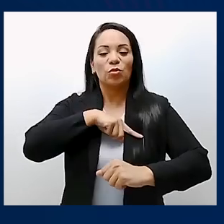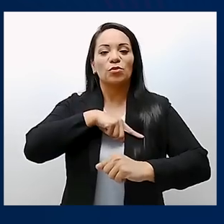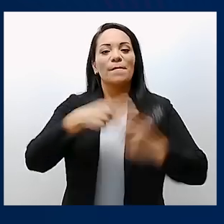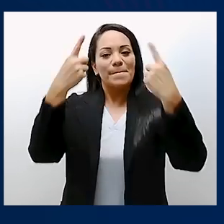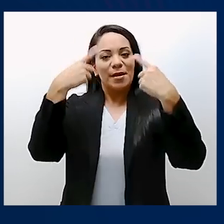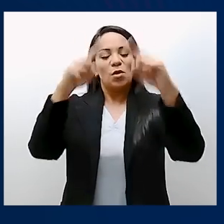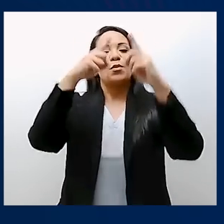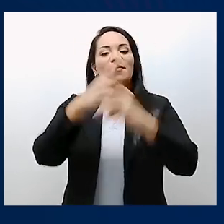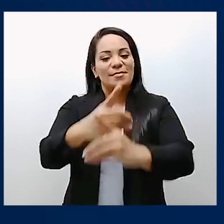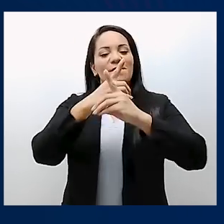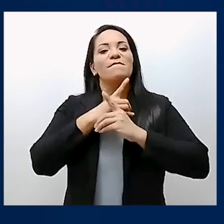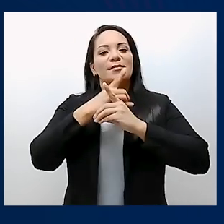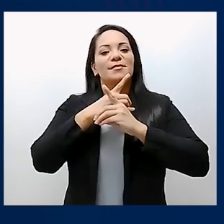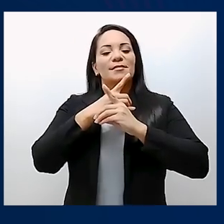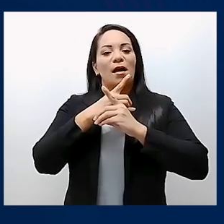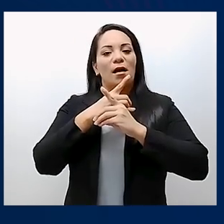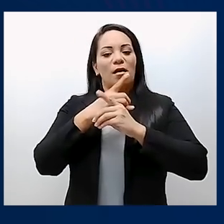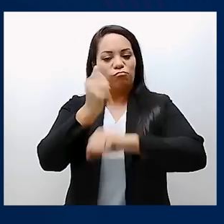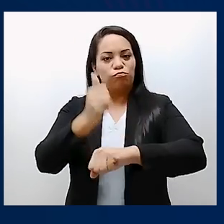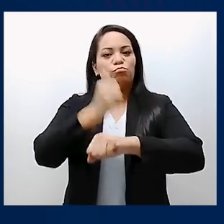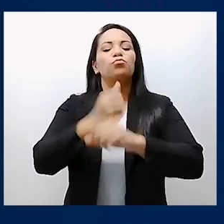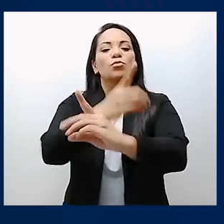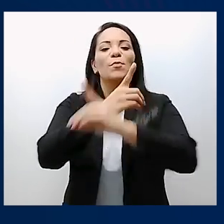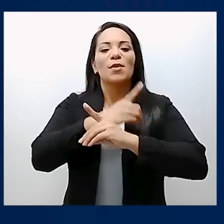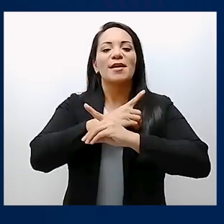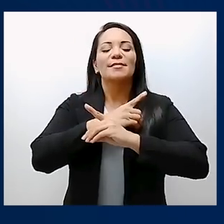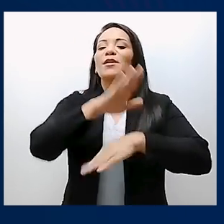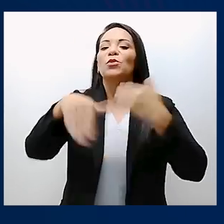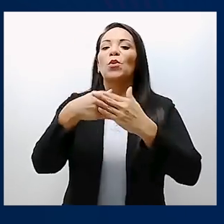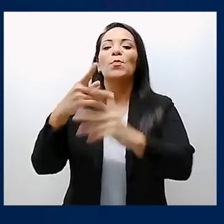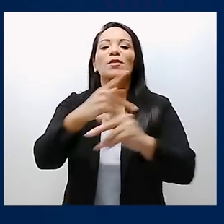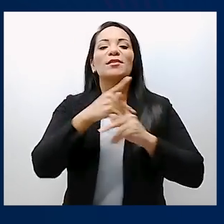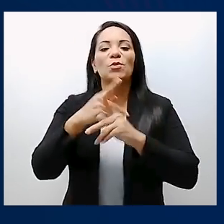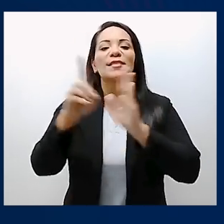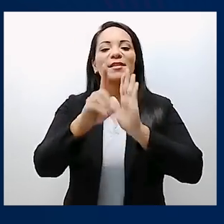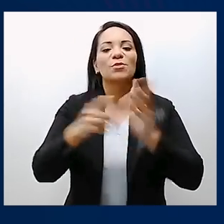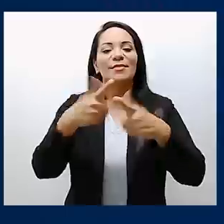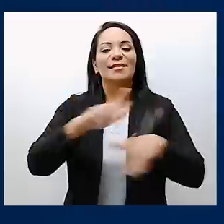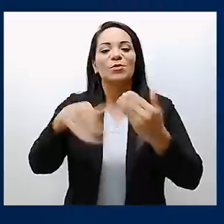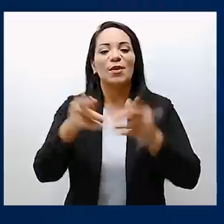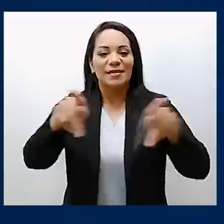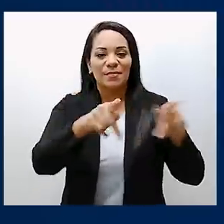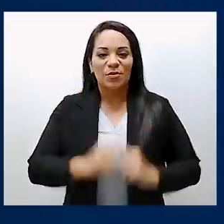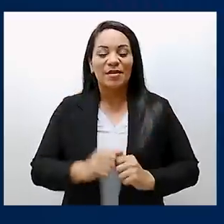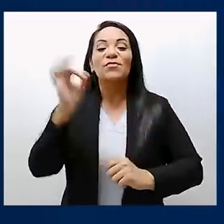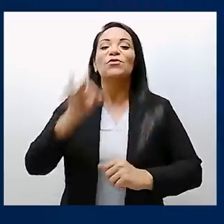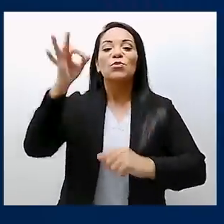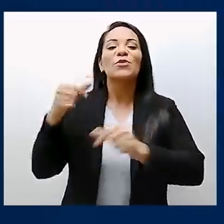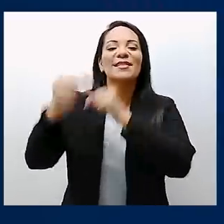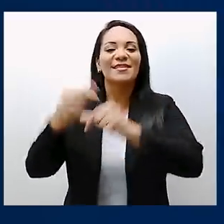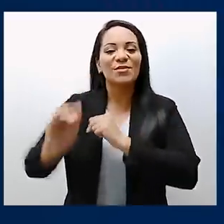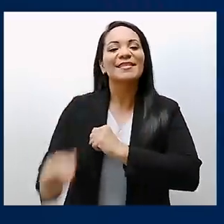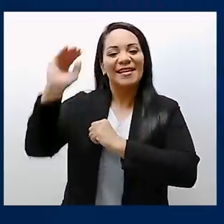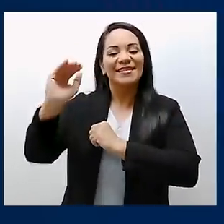restablecimiento y defensa de nuestra democracia Y la protección de los derechos y libertades de todas las personas Y que las próximas